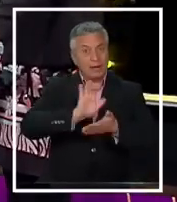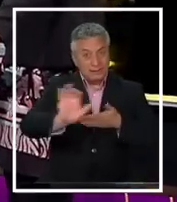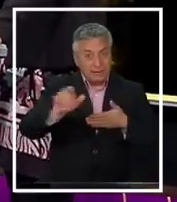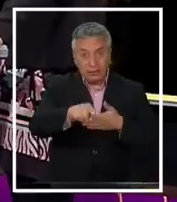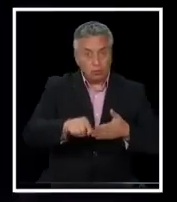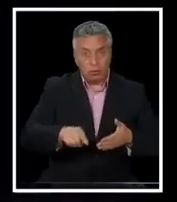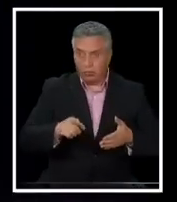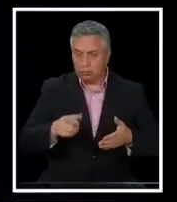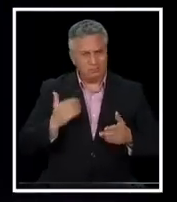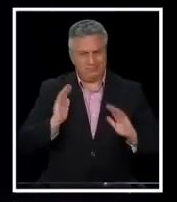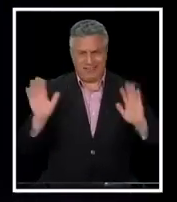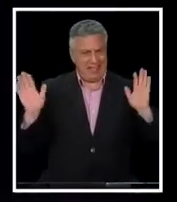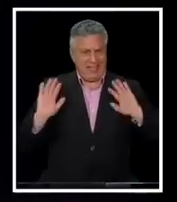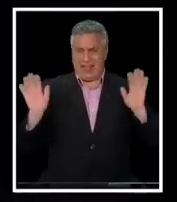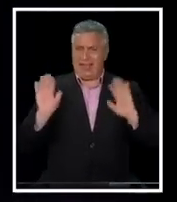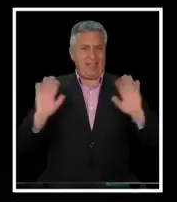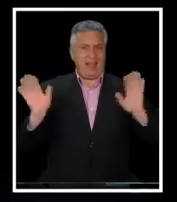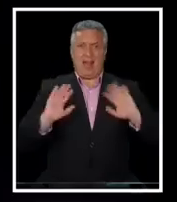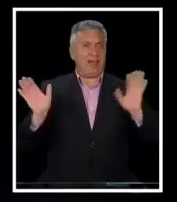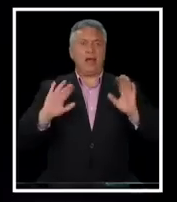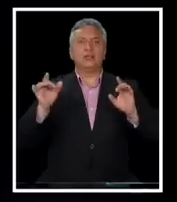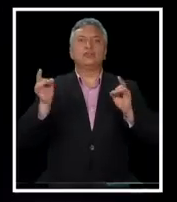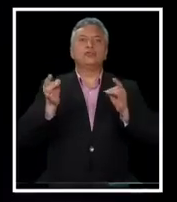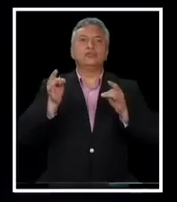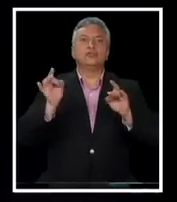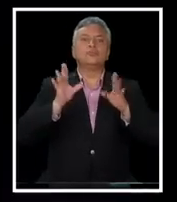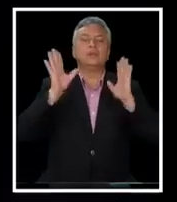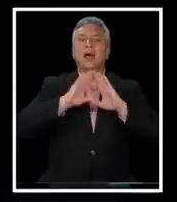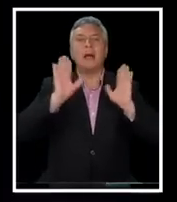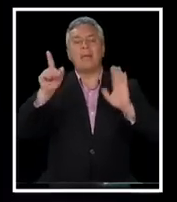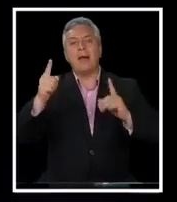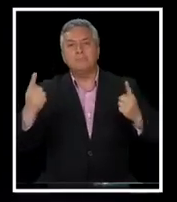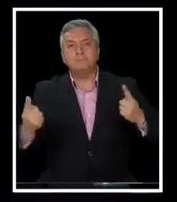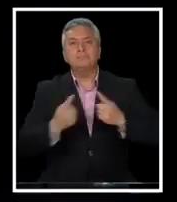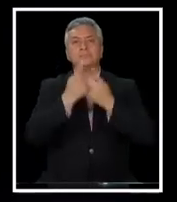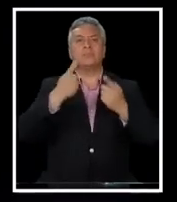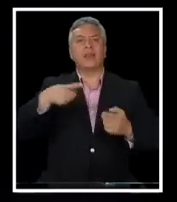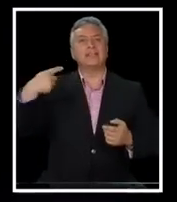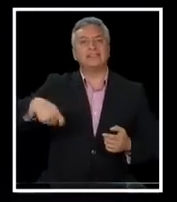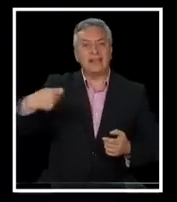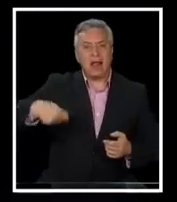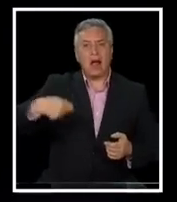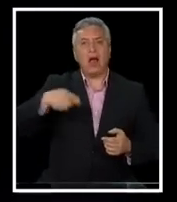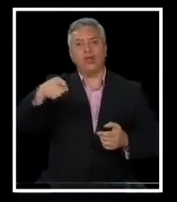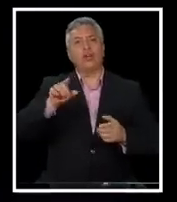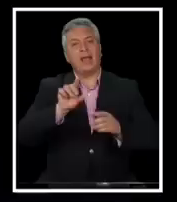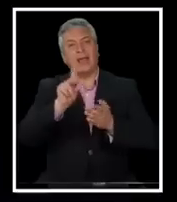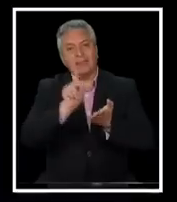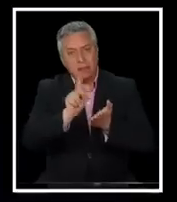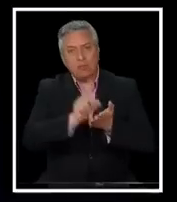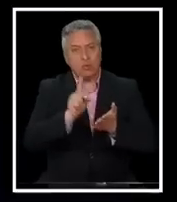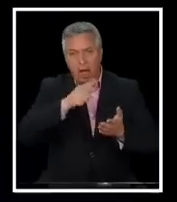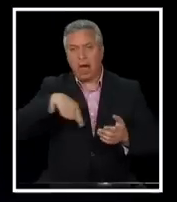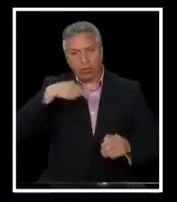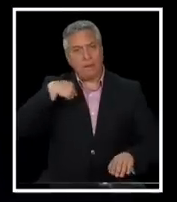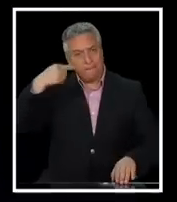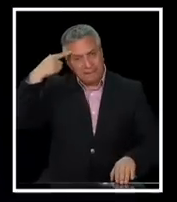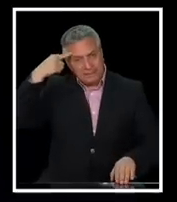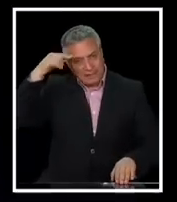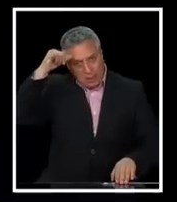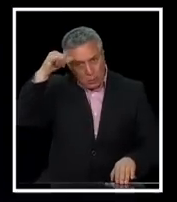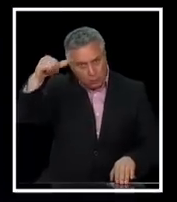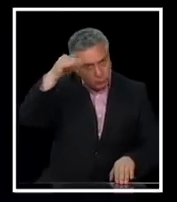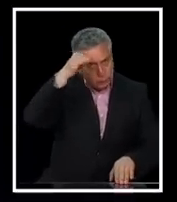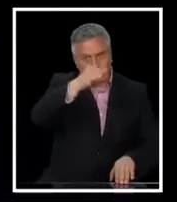nada. Salvo, ¿no es cierto?, cuando nos encontramos en el Senado con los senadores y diputados con los que coincidimos en las